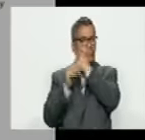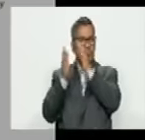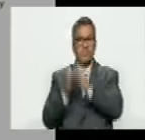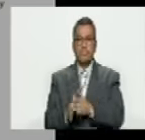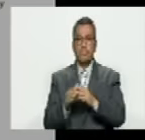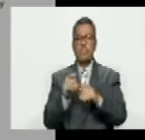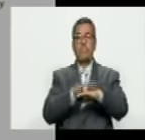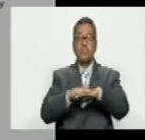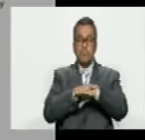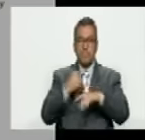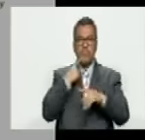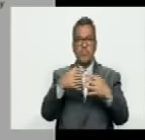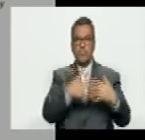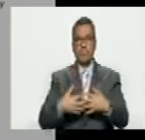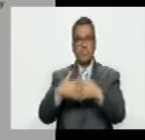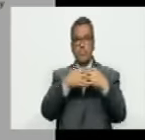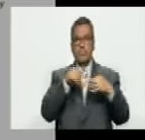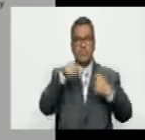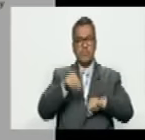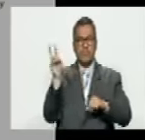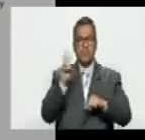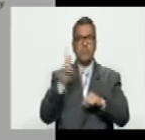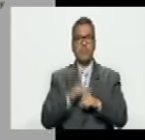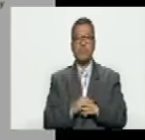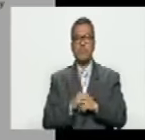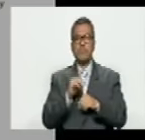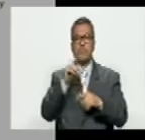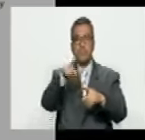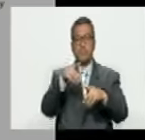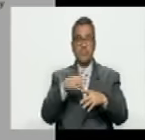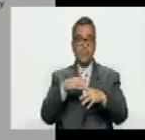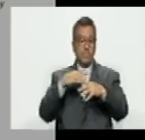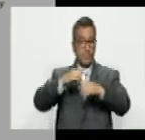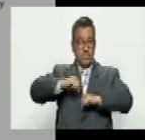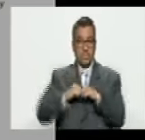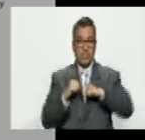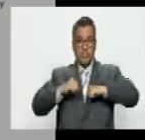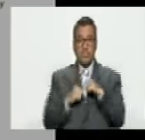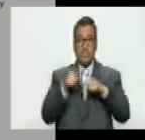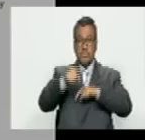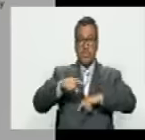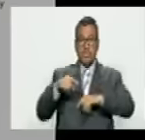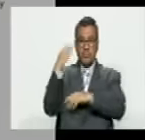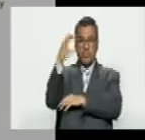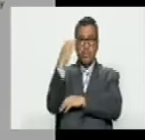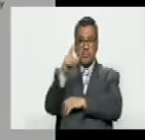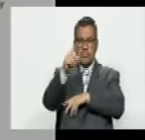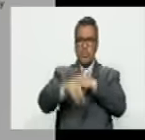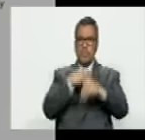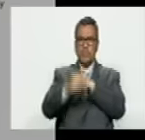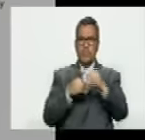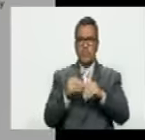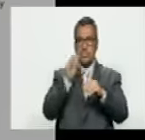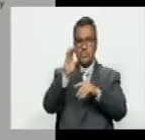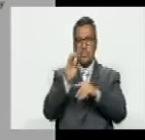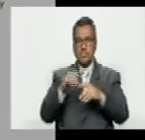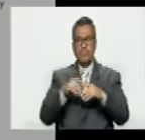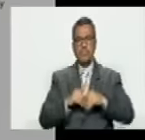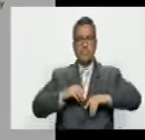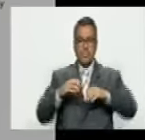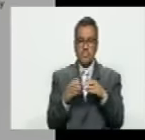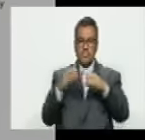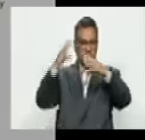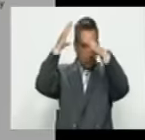perdón de la misión de Estados Unidos para Venezuela en Bogotá o la embajada virtual que existe en Bogotá en un pasillo de la embajada